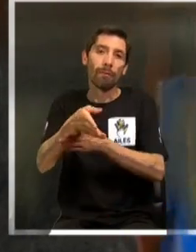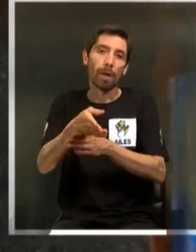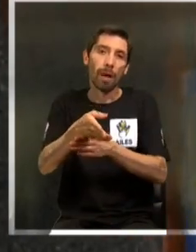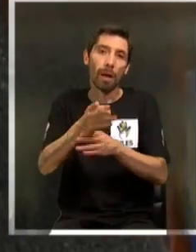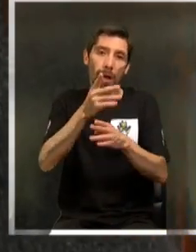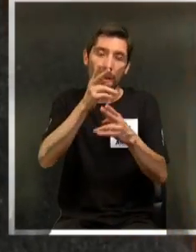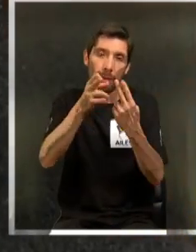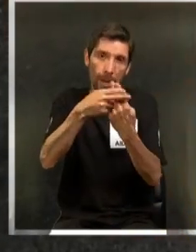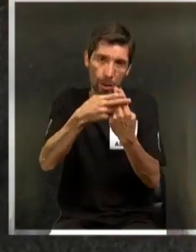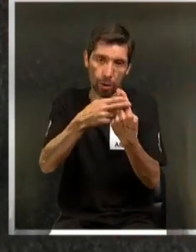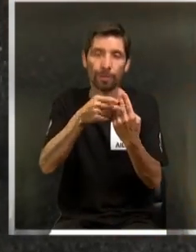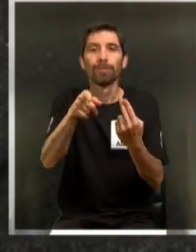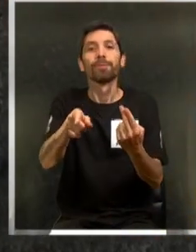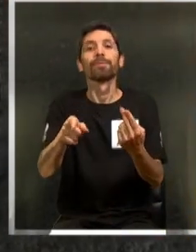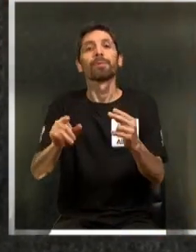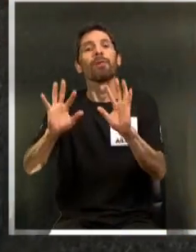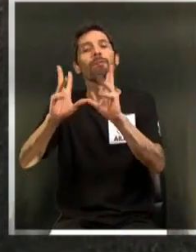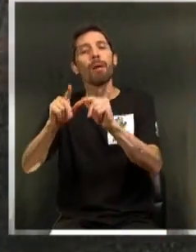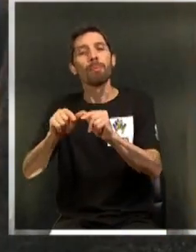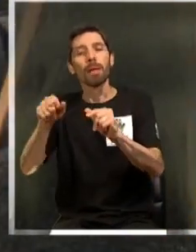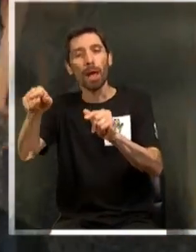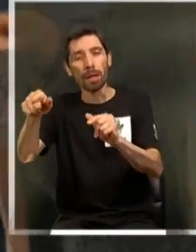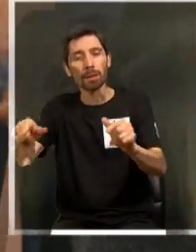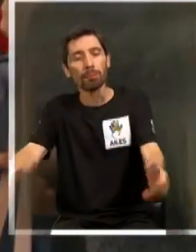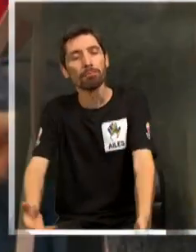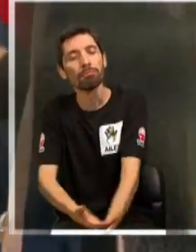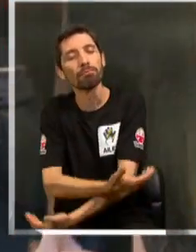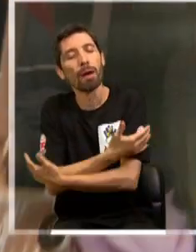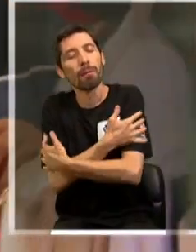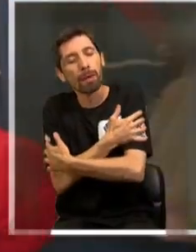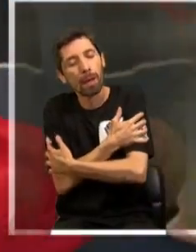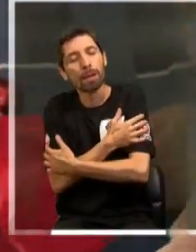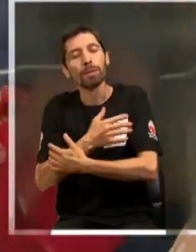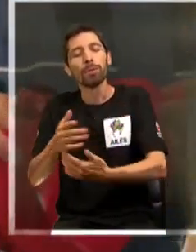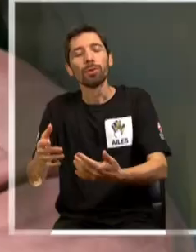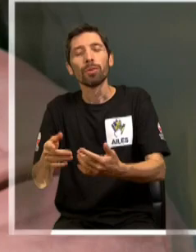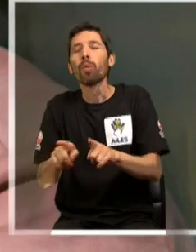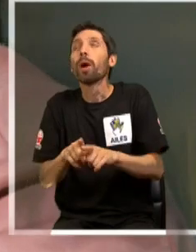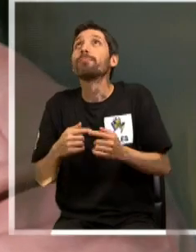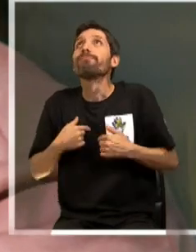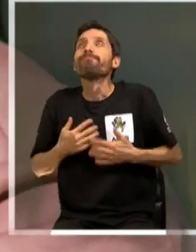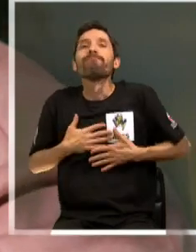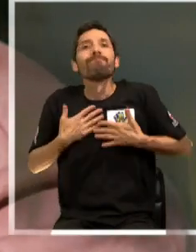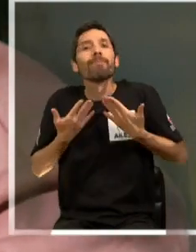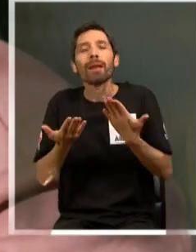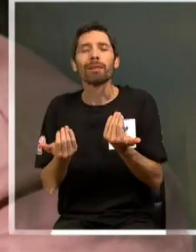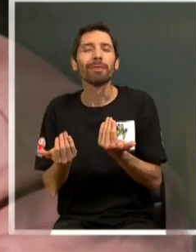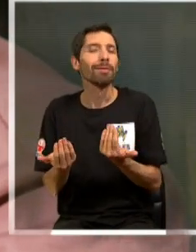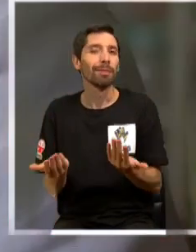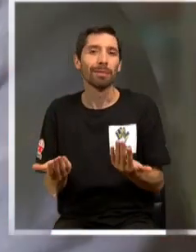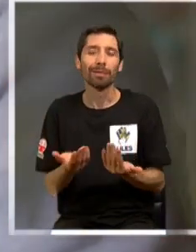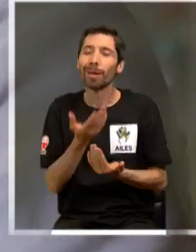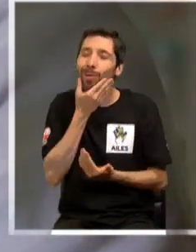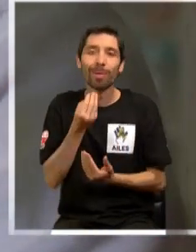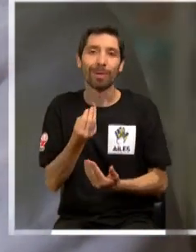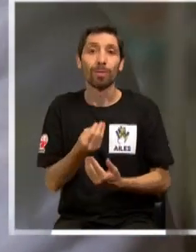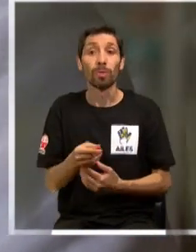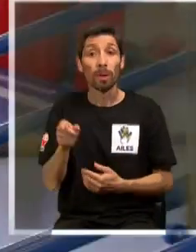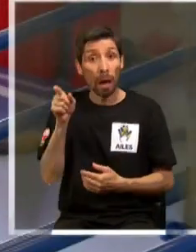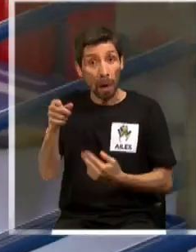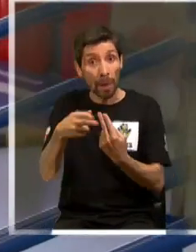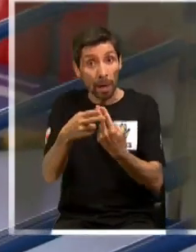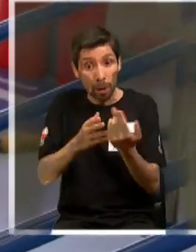abrazo. De familia, ese abrazo de amigo, ese abrazo que a veces uno necesita. Fue lo más hermoso. Ahí dio sus primeros